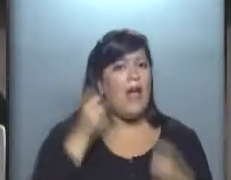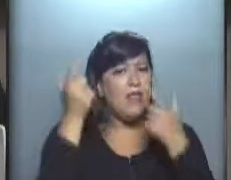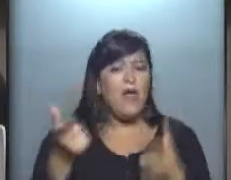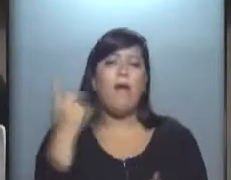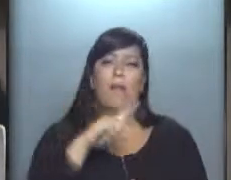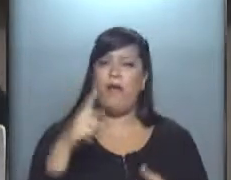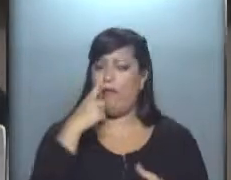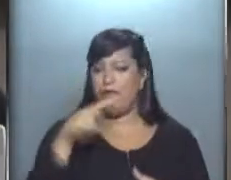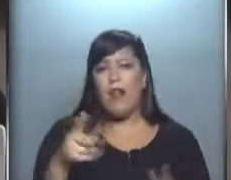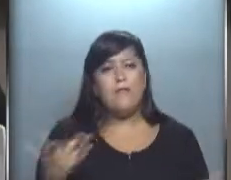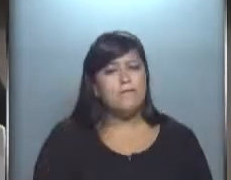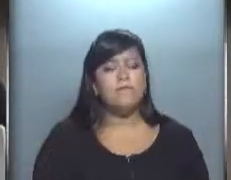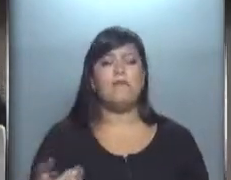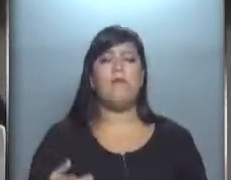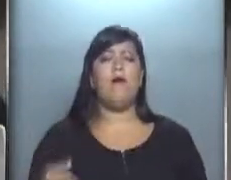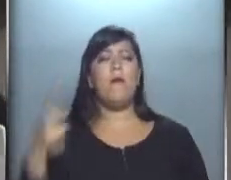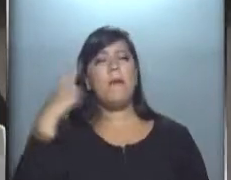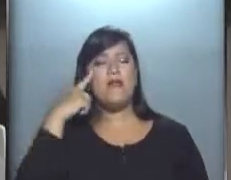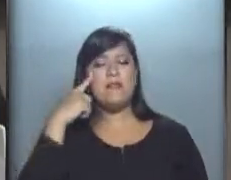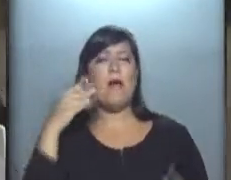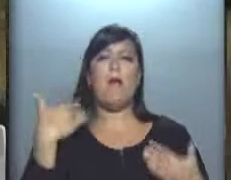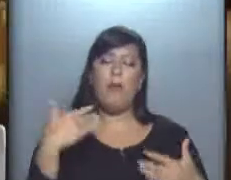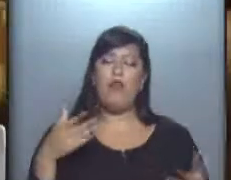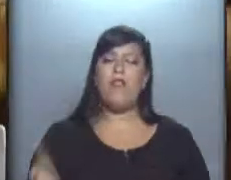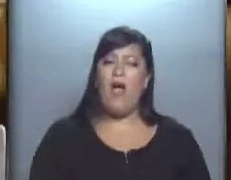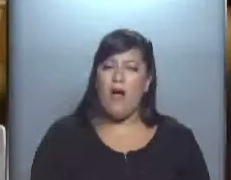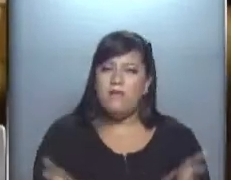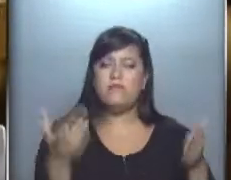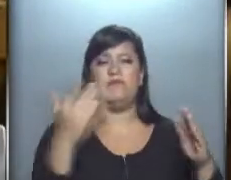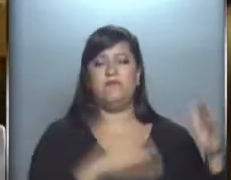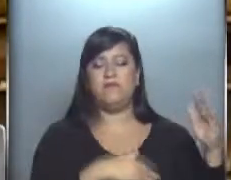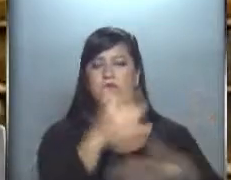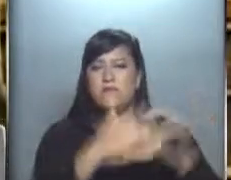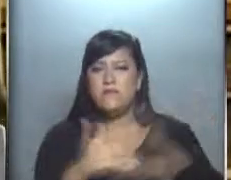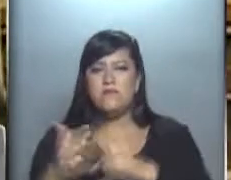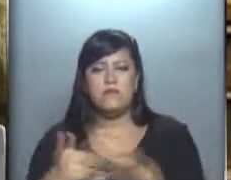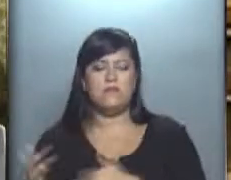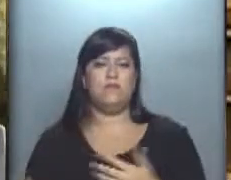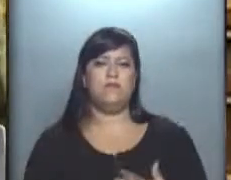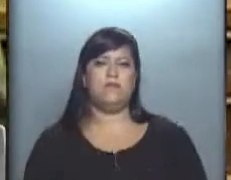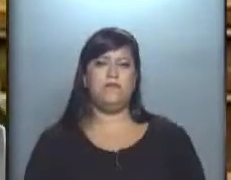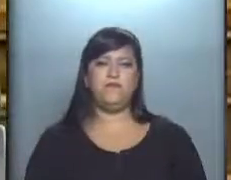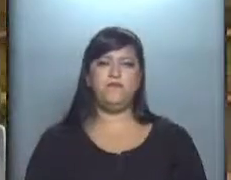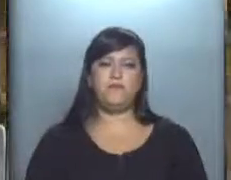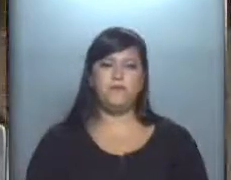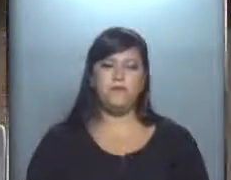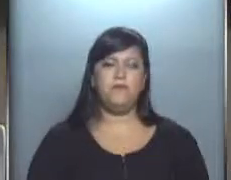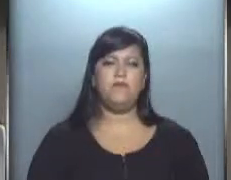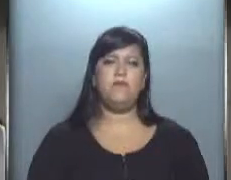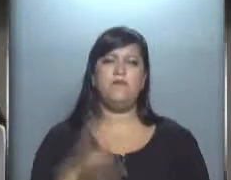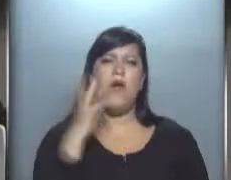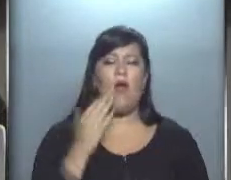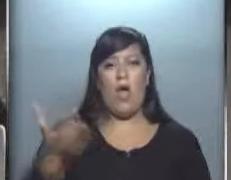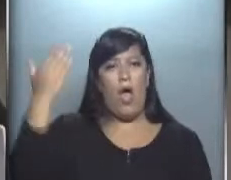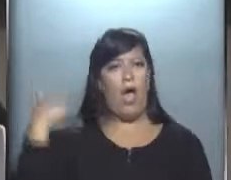se pensaba que se podía incentivar la actividad, se podía dar una posibilidad a una actividad que estaba muy